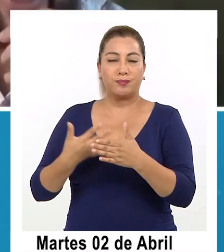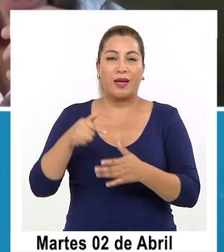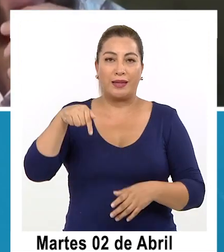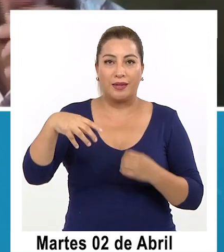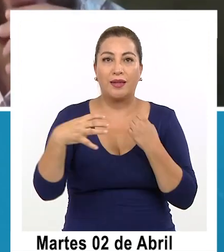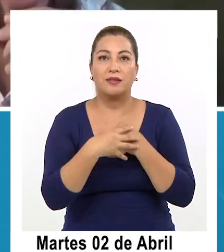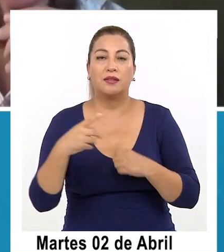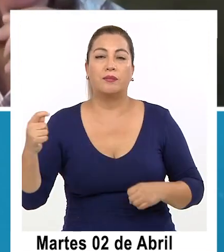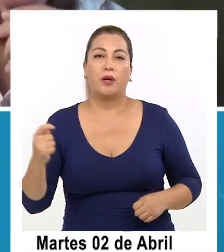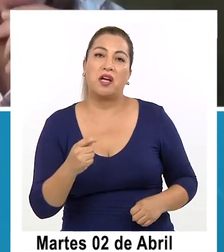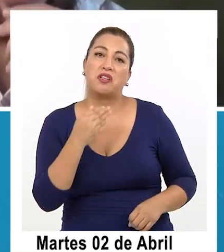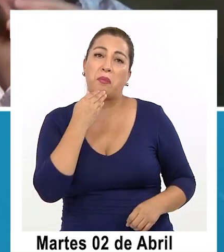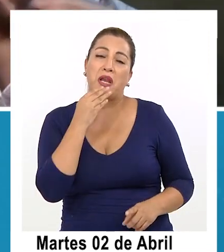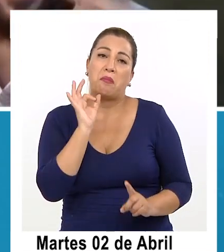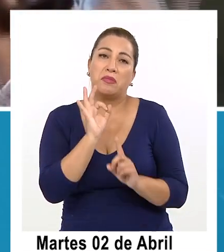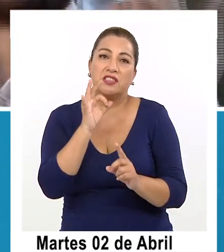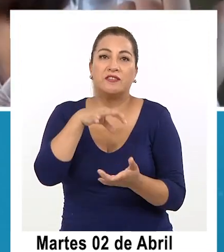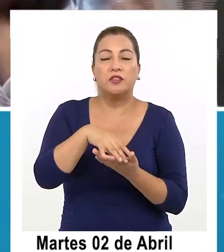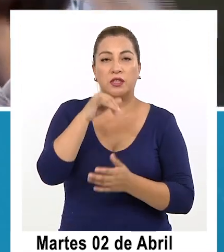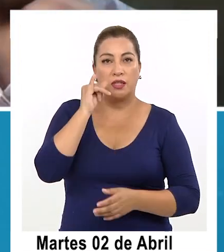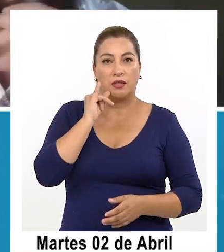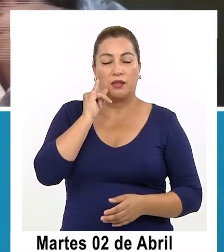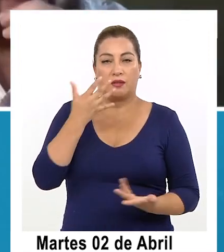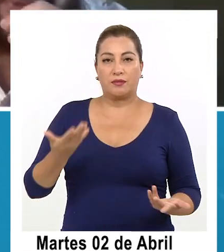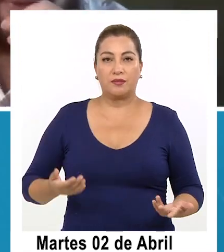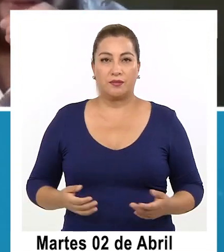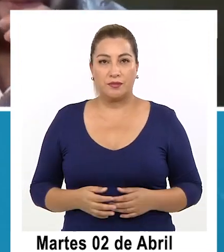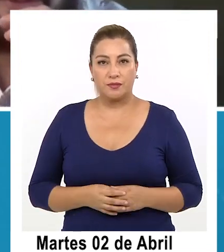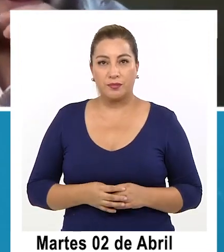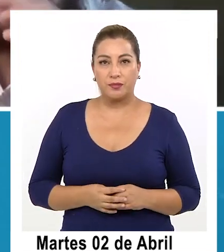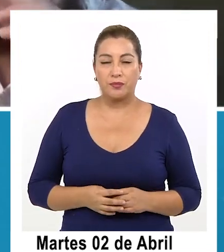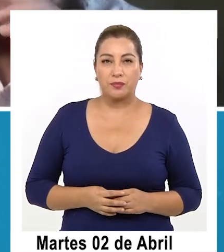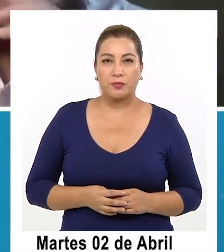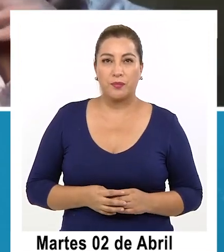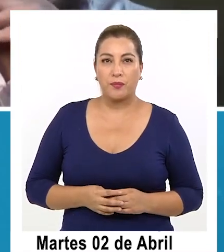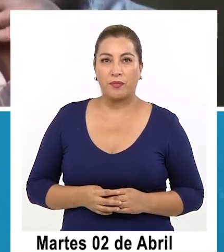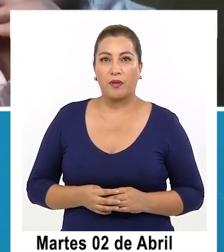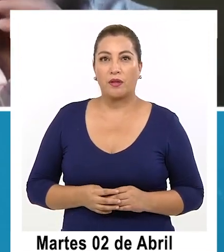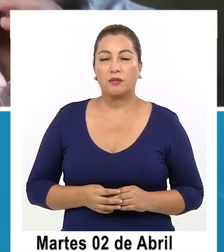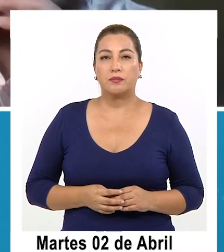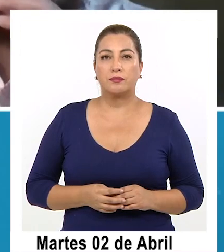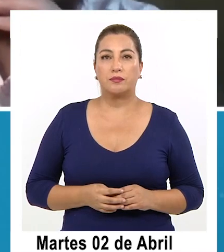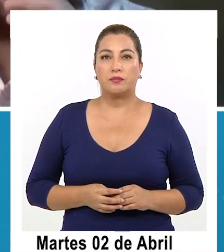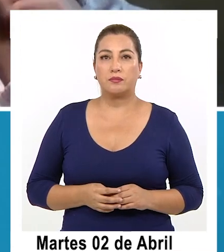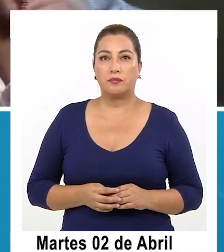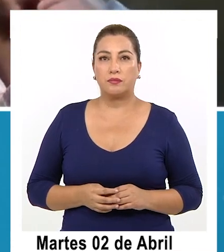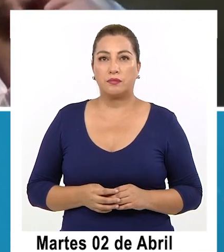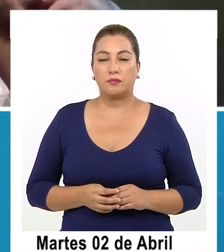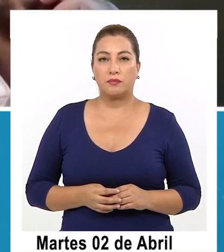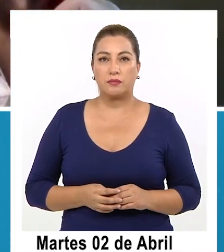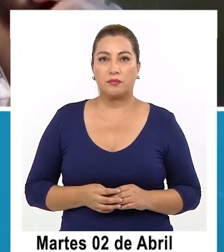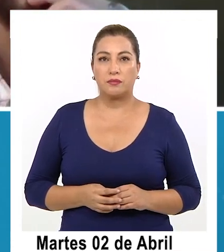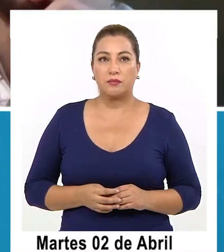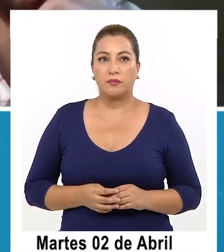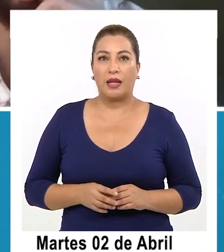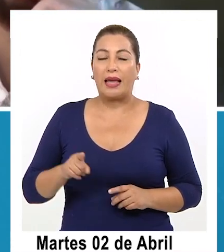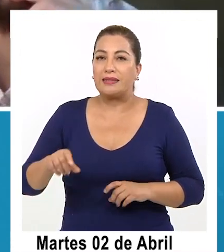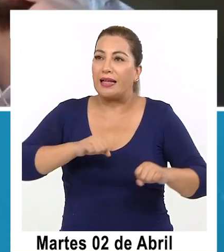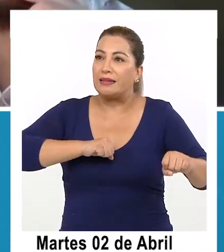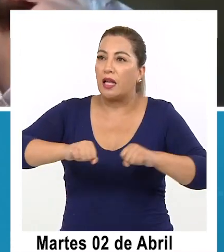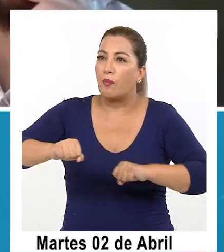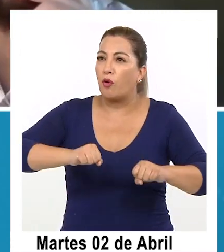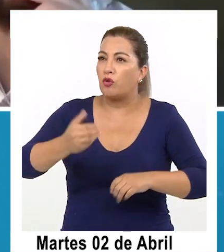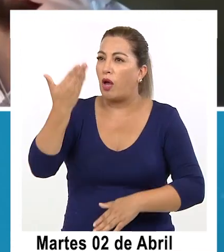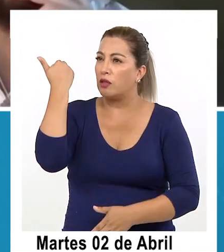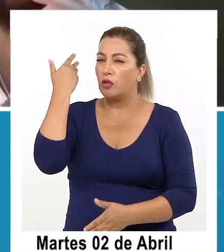región de Tarapacao en la ciudad de Iquique para enfrentar esto? Mira justamente a partir de ese de ese evento el